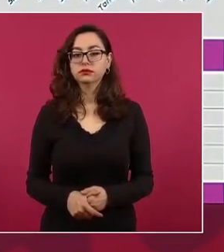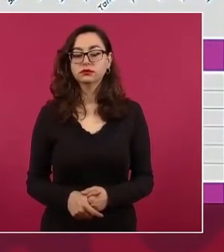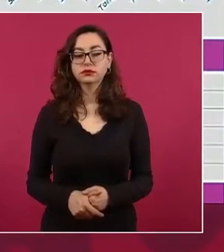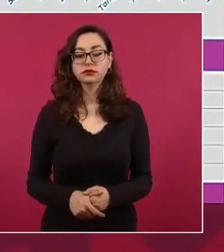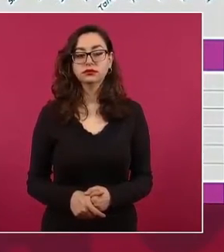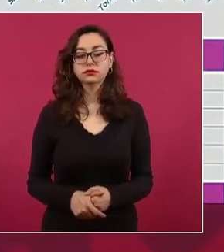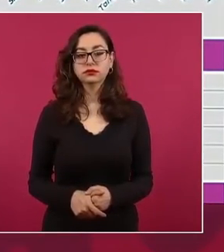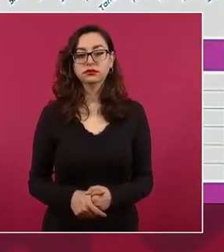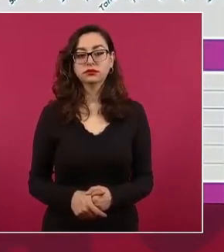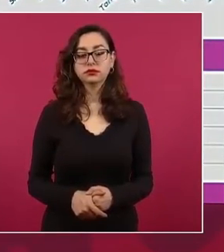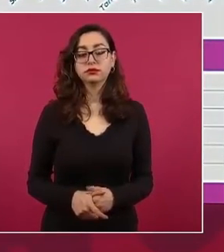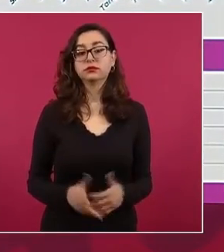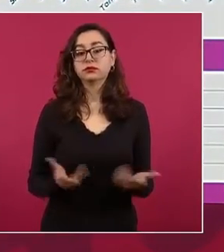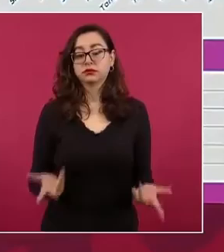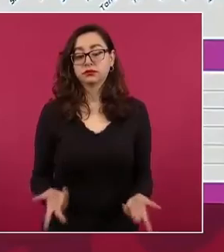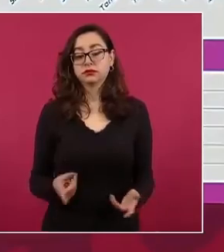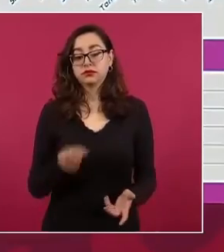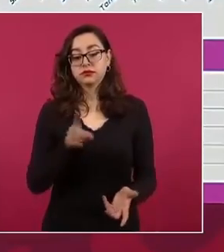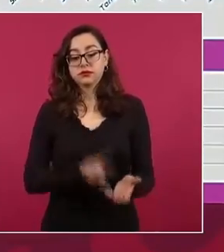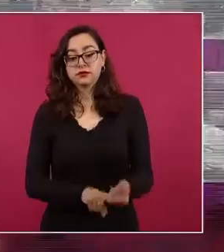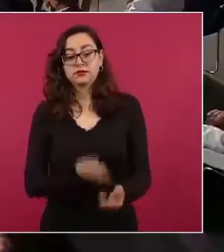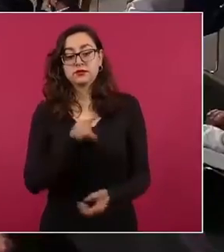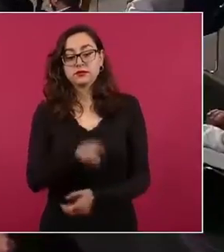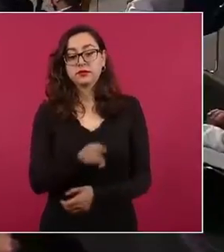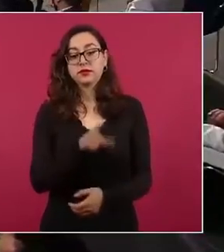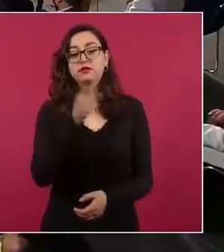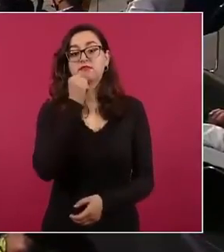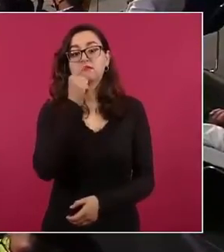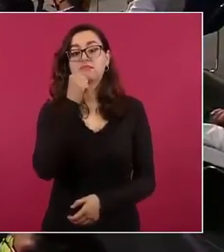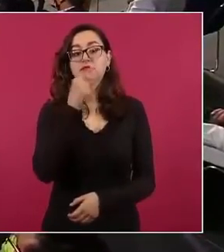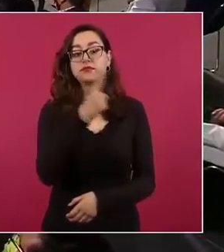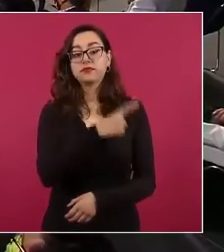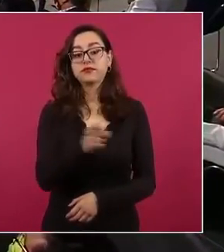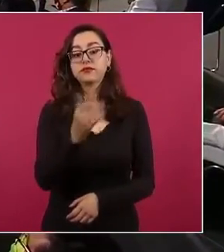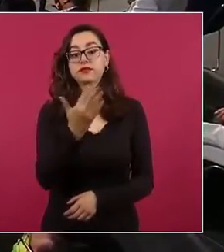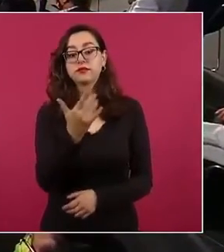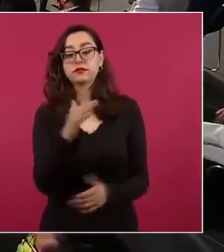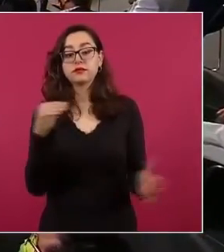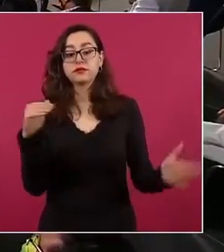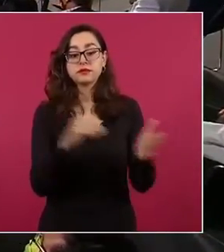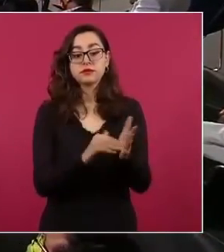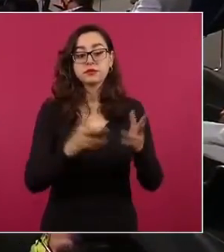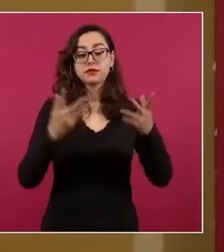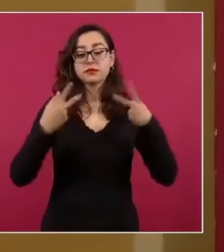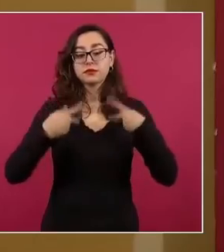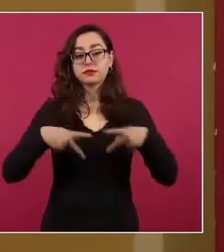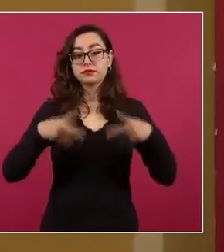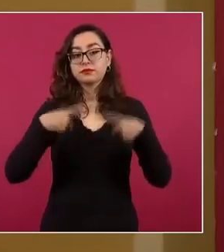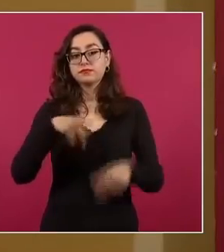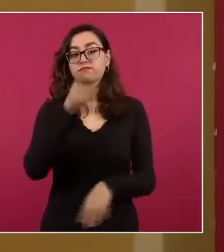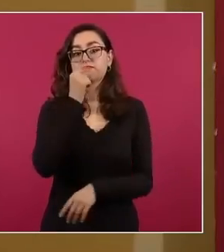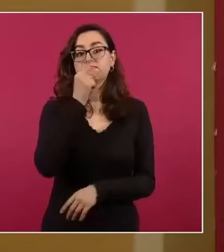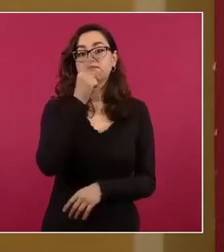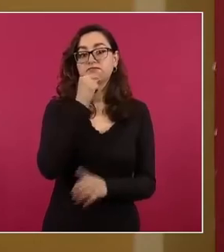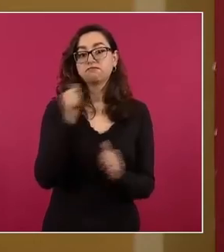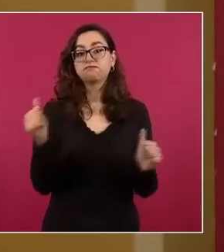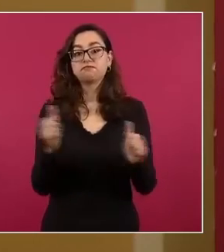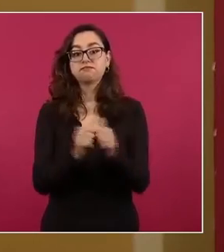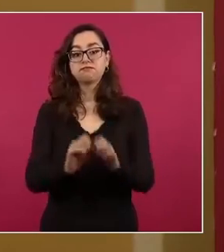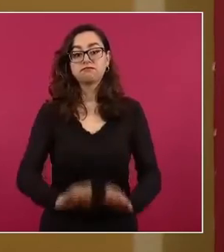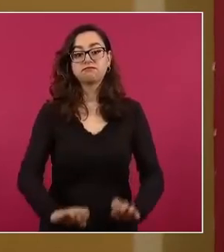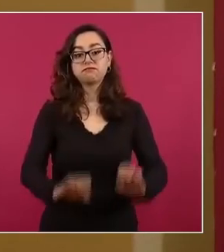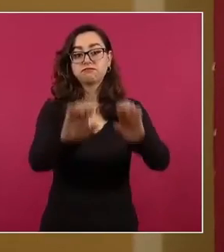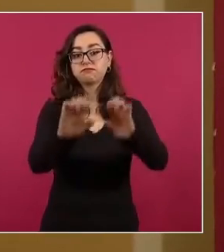esta institución de cerca de 150 mil elementos con cuarteles distribuidos